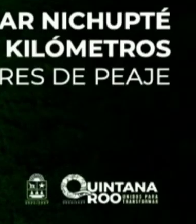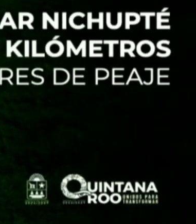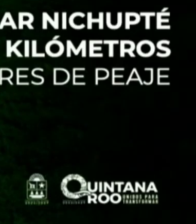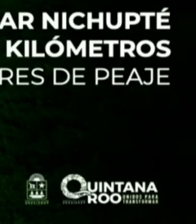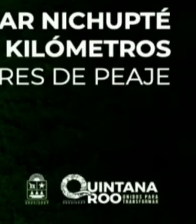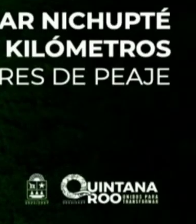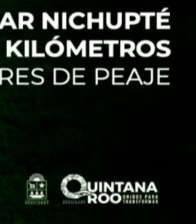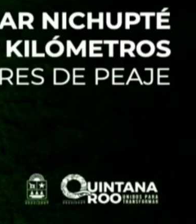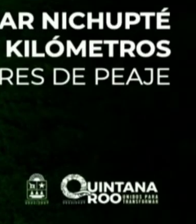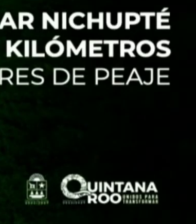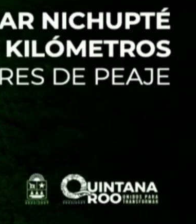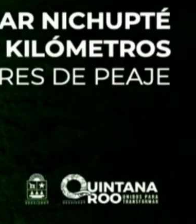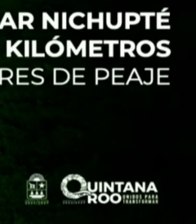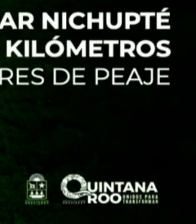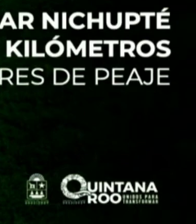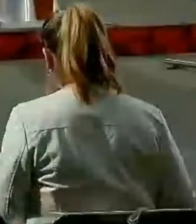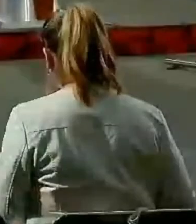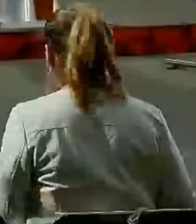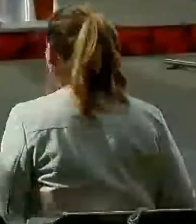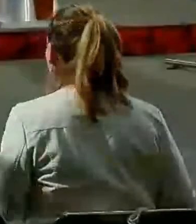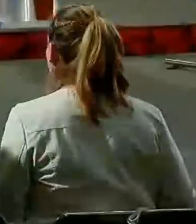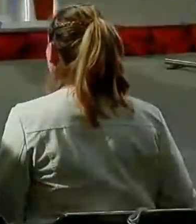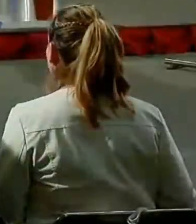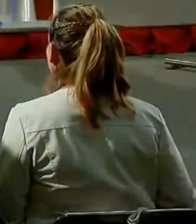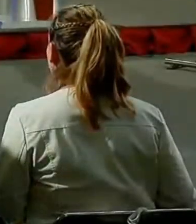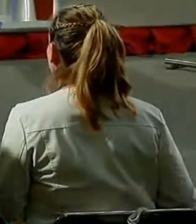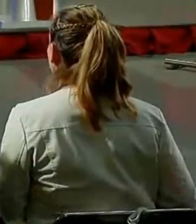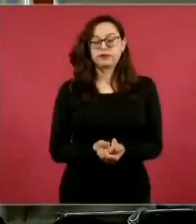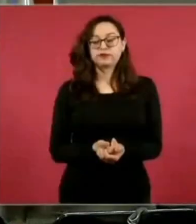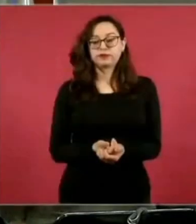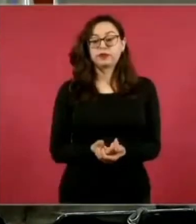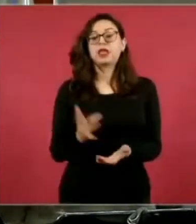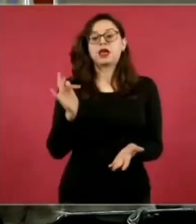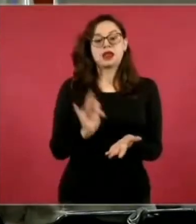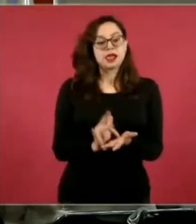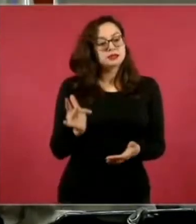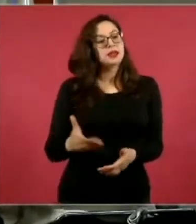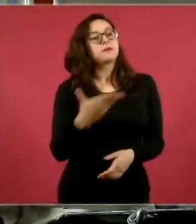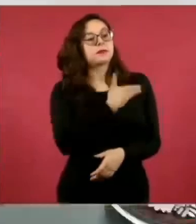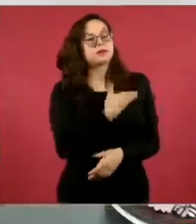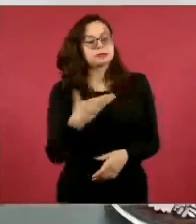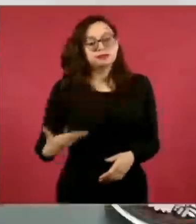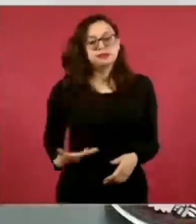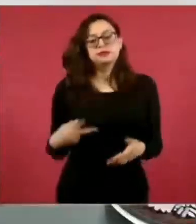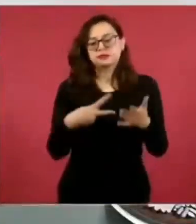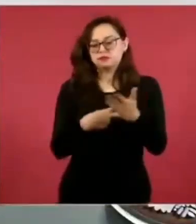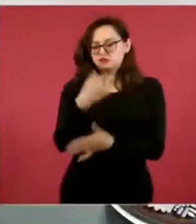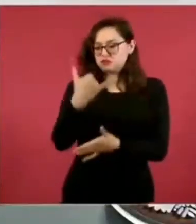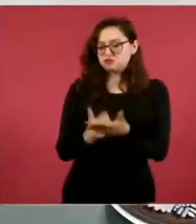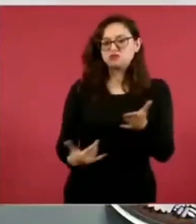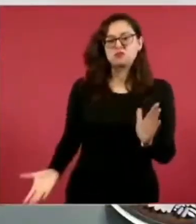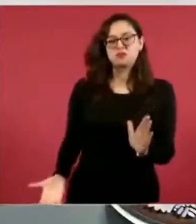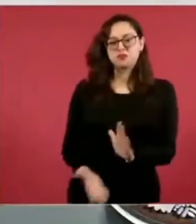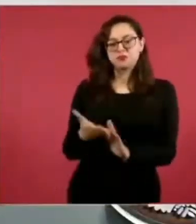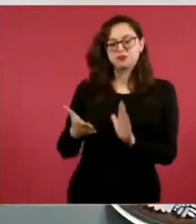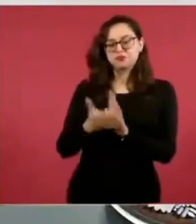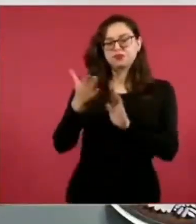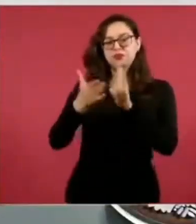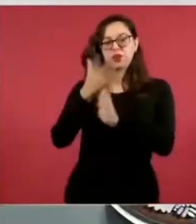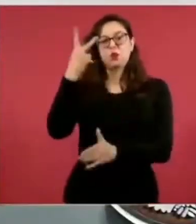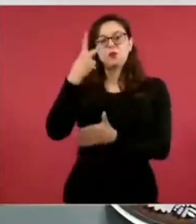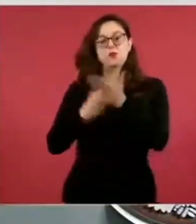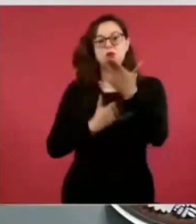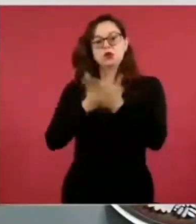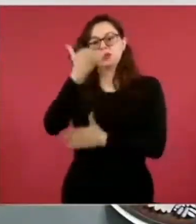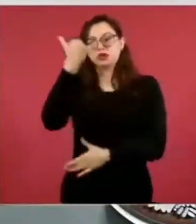puente de paga y gracias al presidente lo retoma como un proyecto completamente libre de